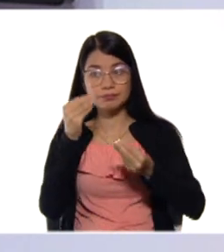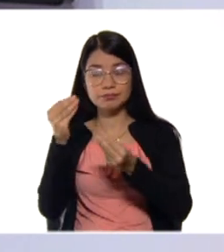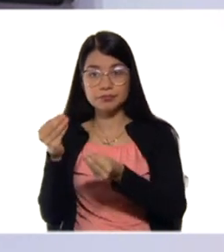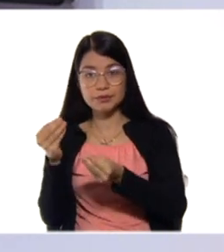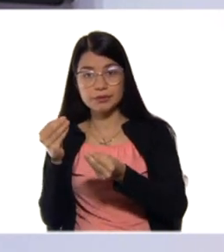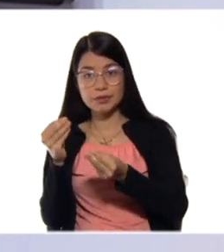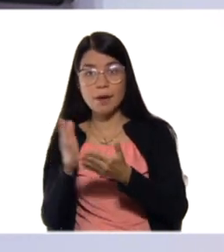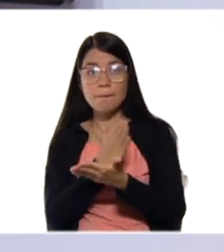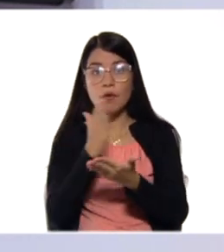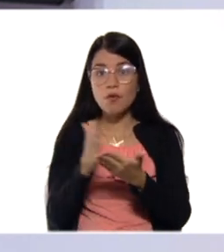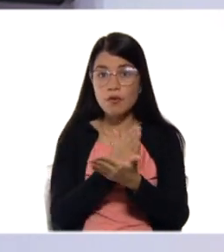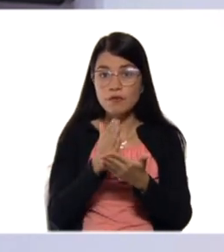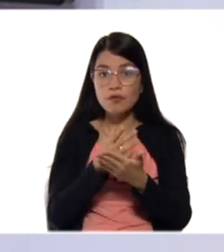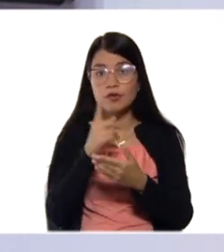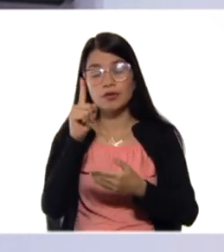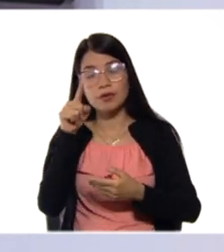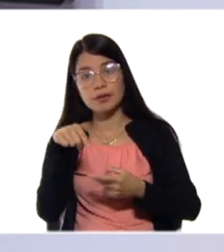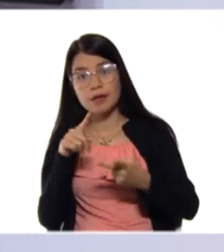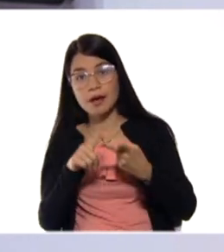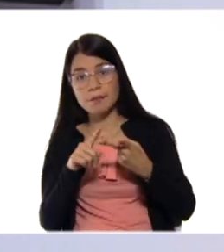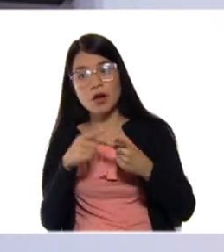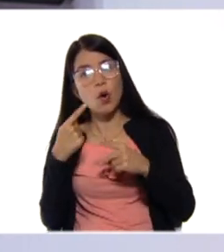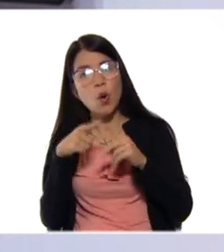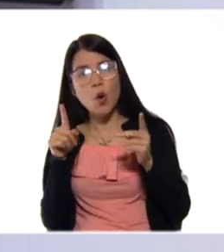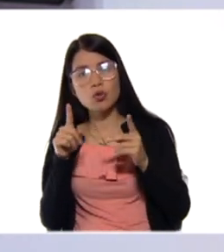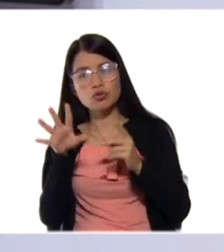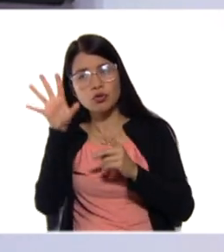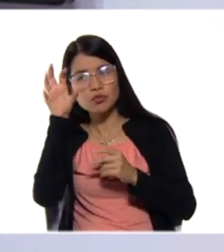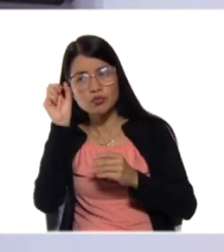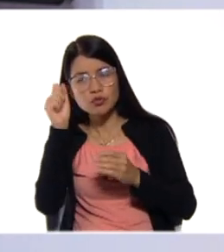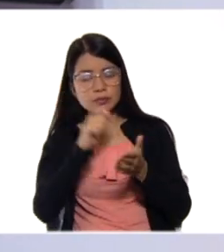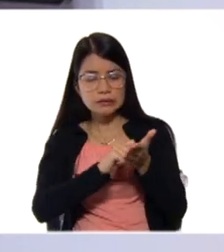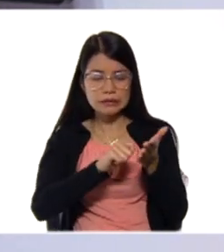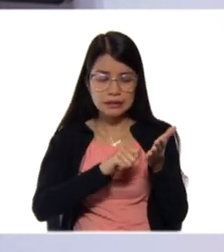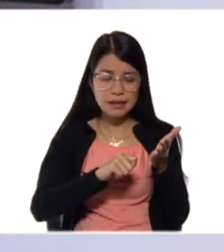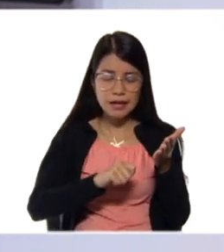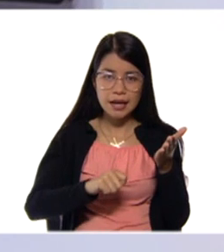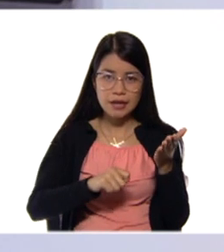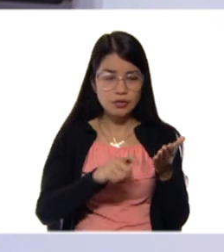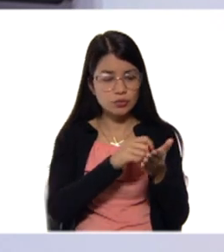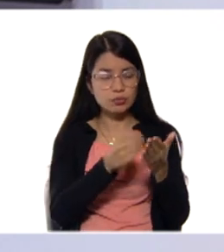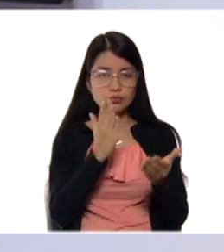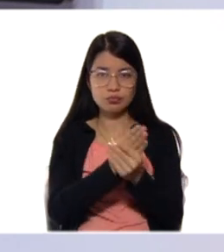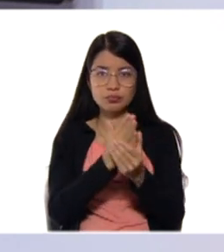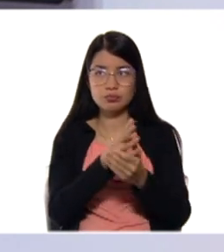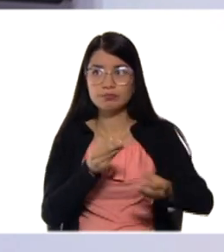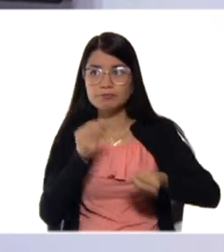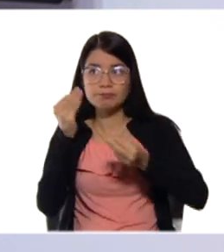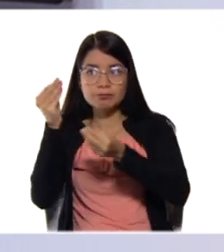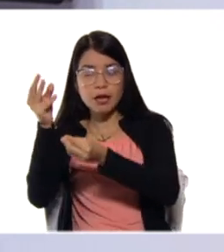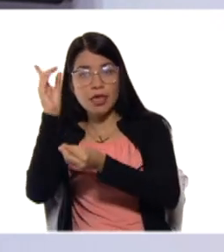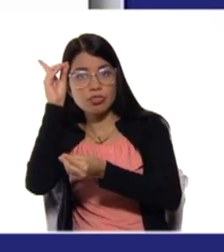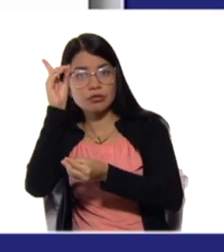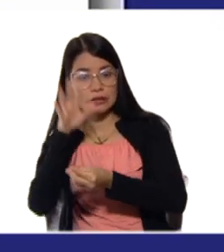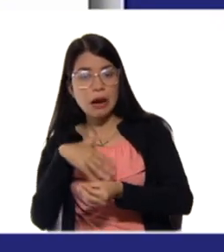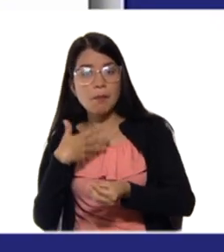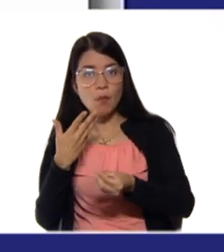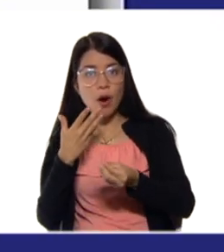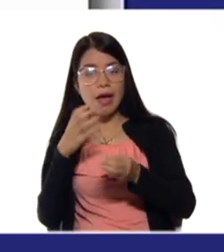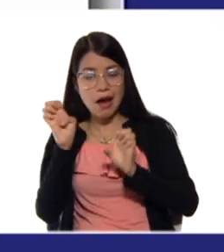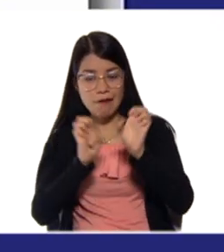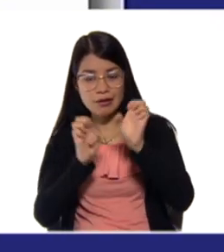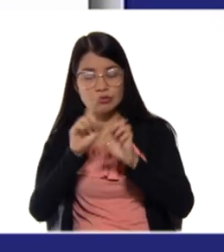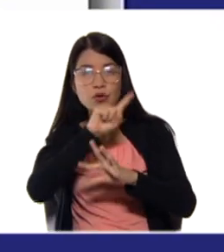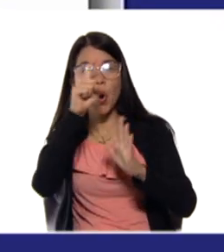con otros registros que le permitan al docente hacer una evaluación un poco más completa de todo el proceso. Es así como damos